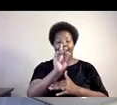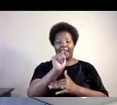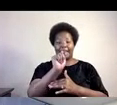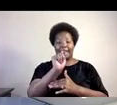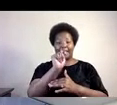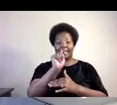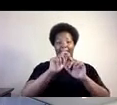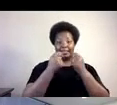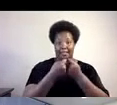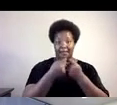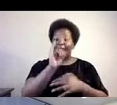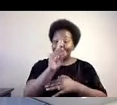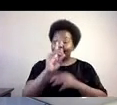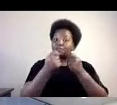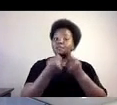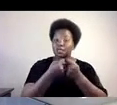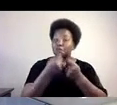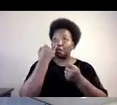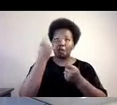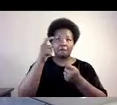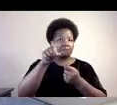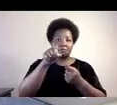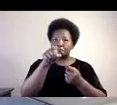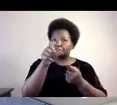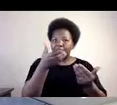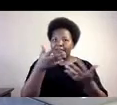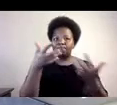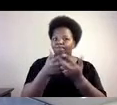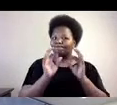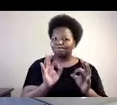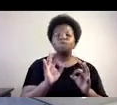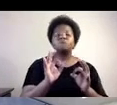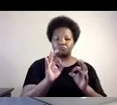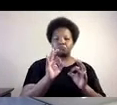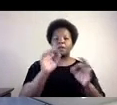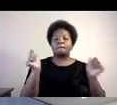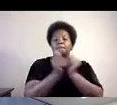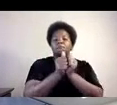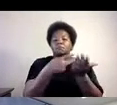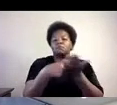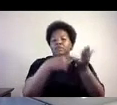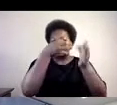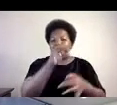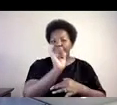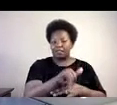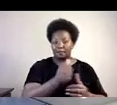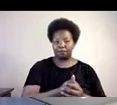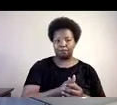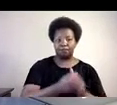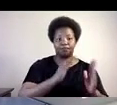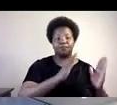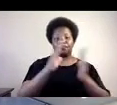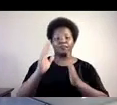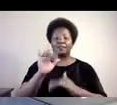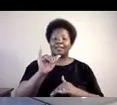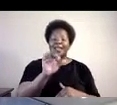en el DDS y que tengan la respuesta a todas las preocupaciones. La próxima